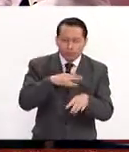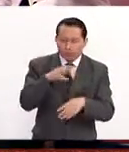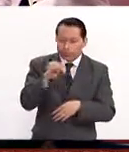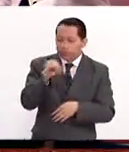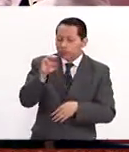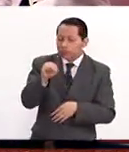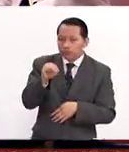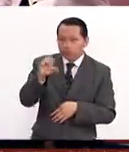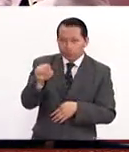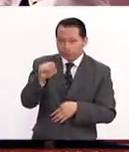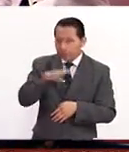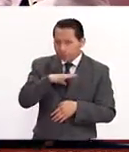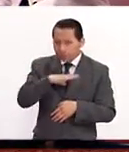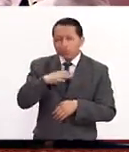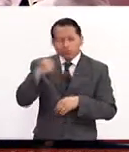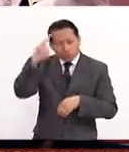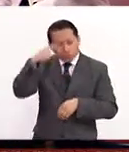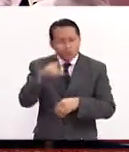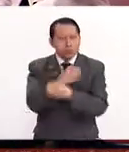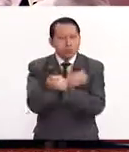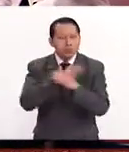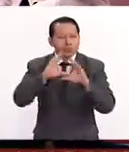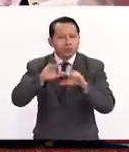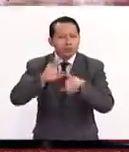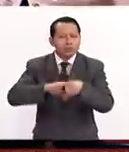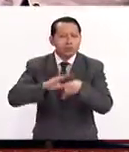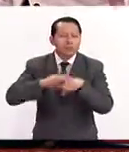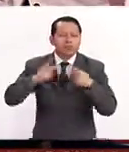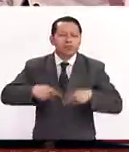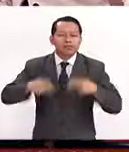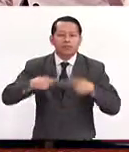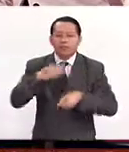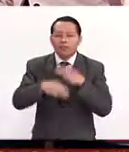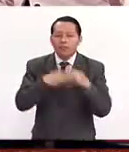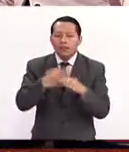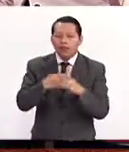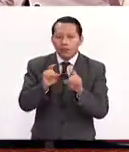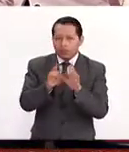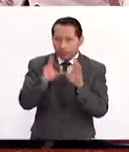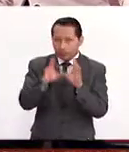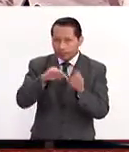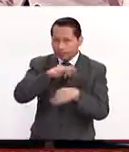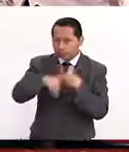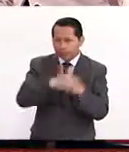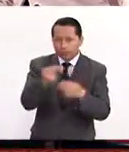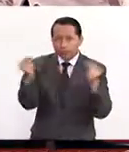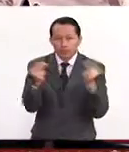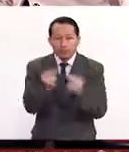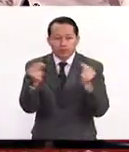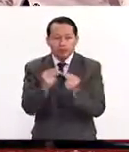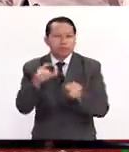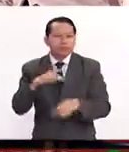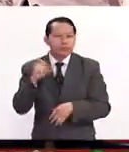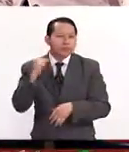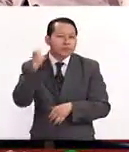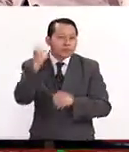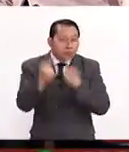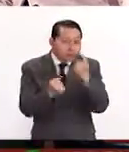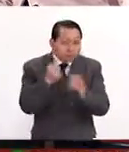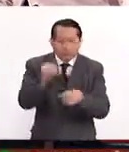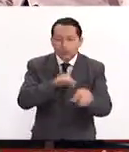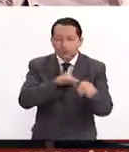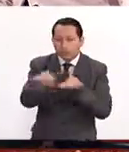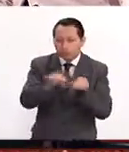Salud para educar más a la población mundial en relación a este fenómeno que todos necesitamos. Algunos trabajamos de eso